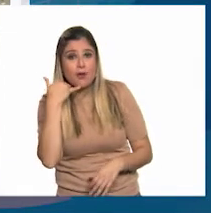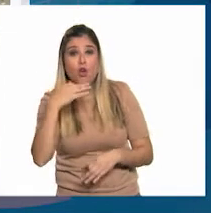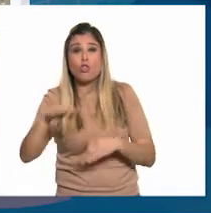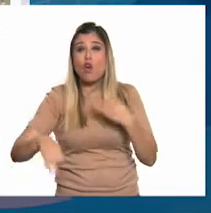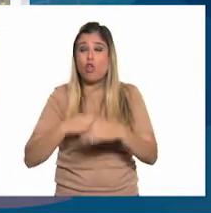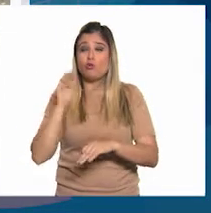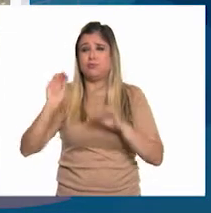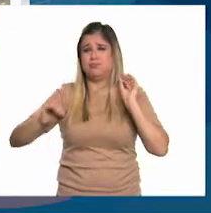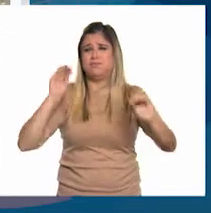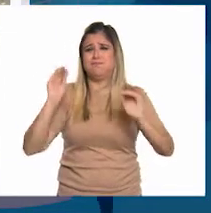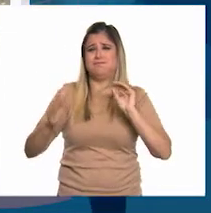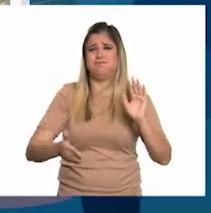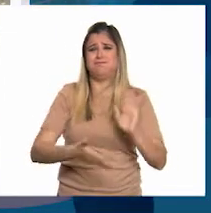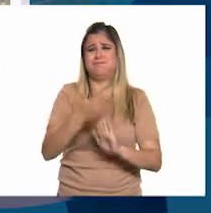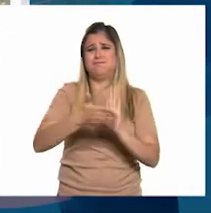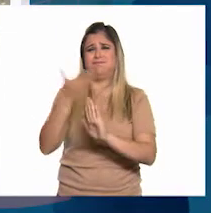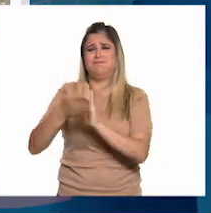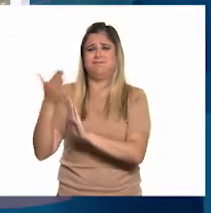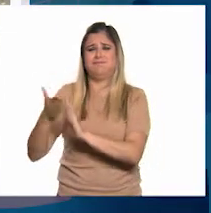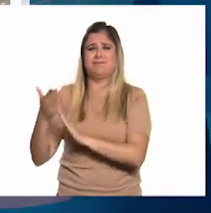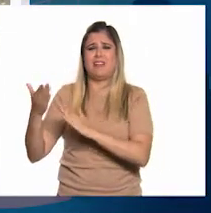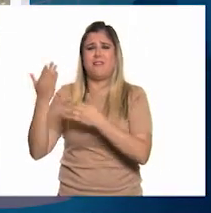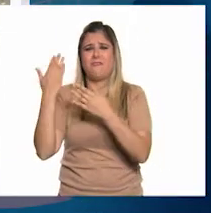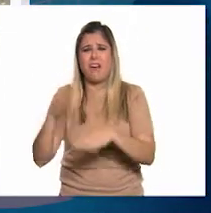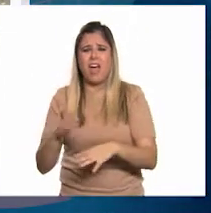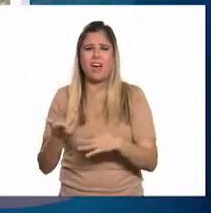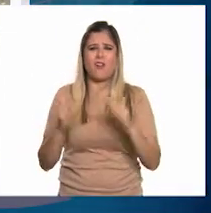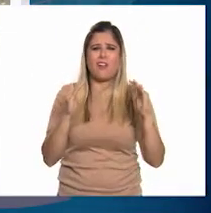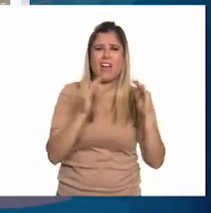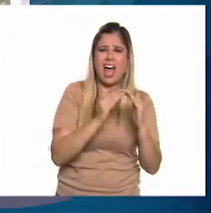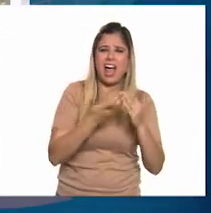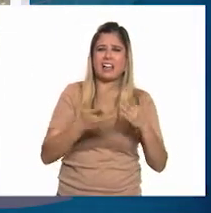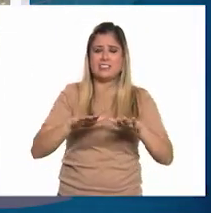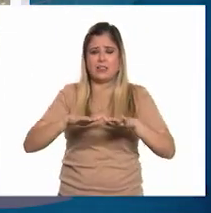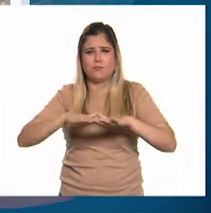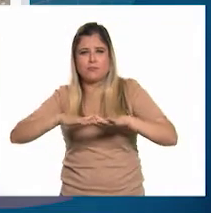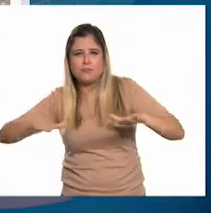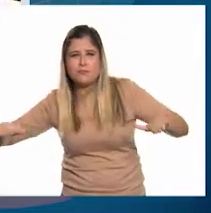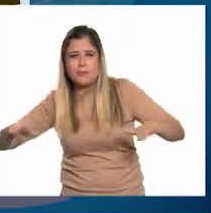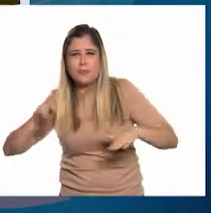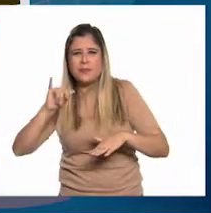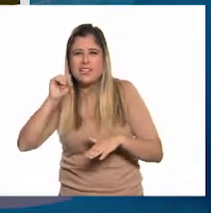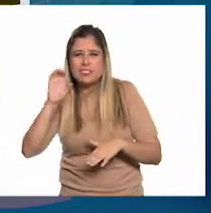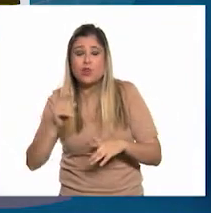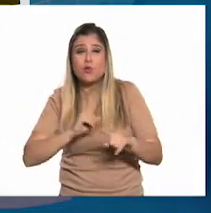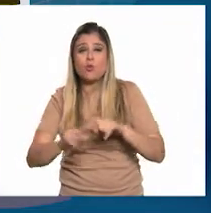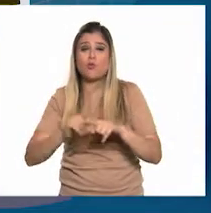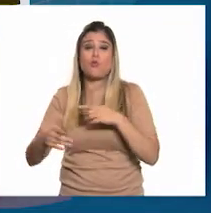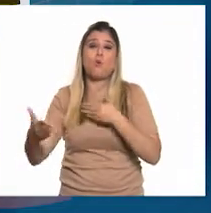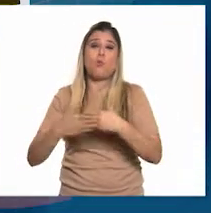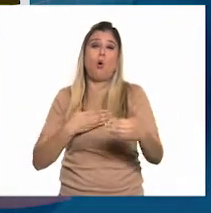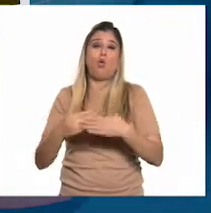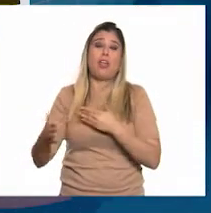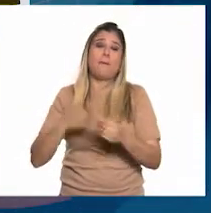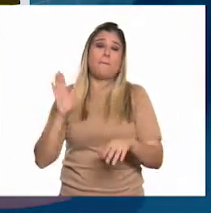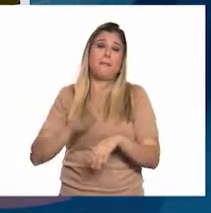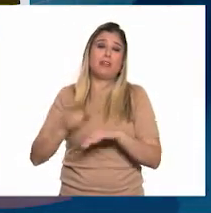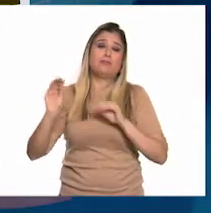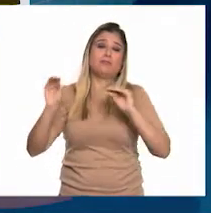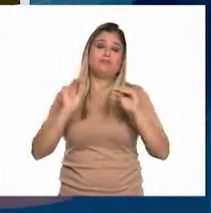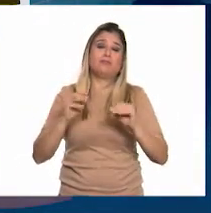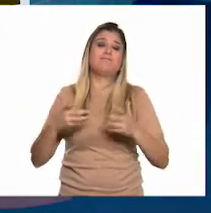modernización. Casas comerciales, banca, pisos asfaltados en las ciudades. Esa fue la gran modernización e